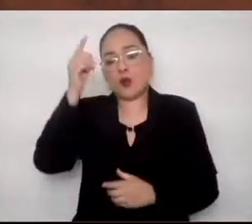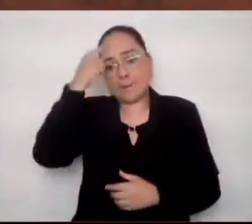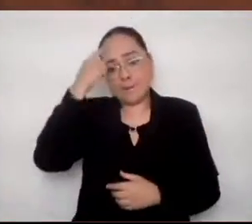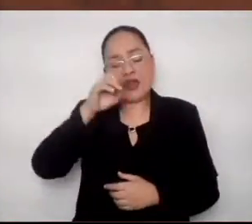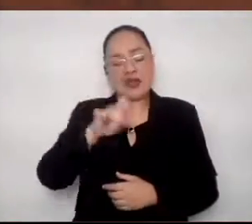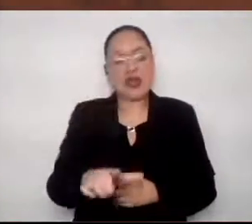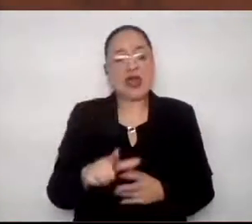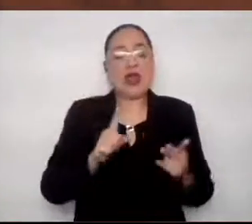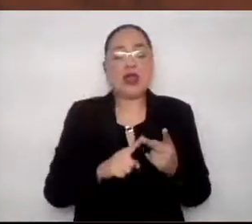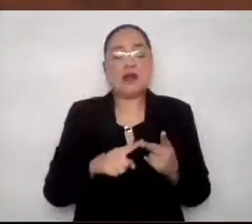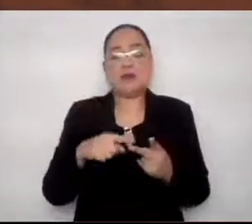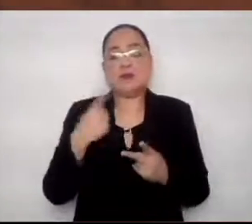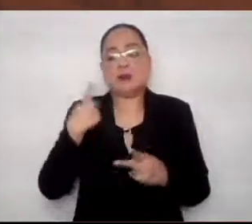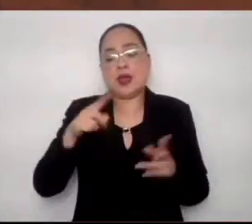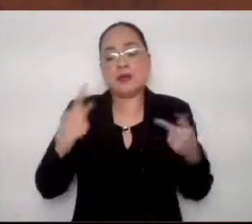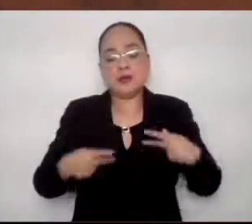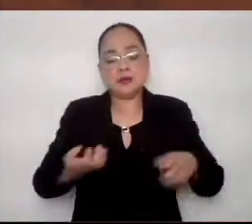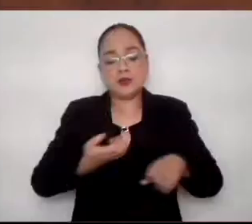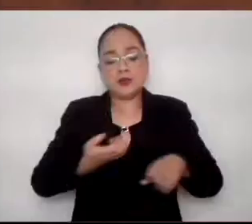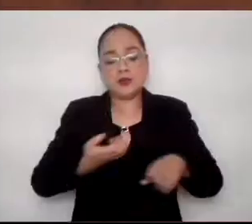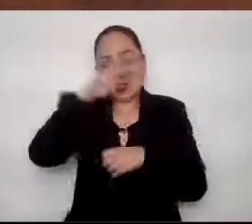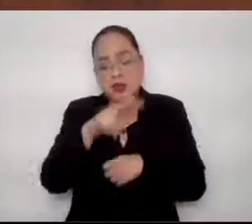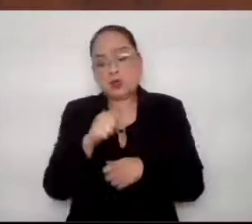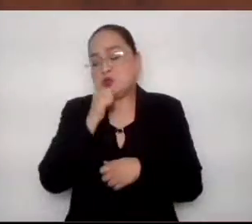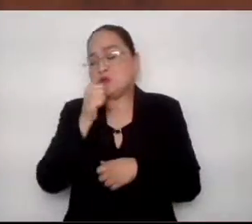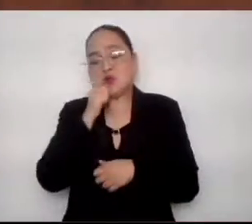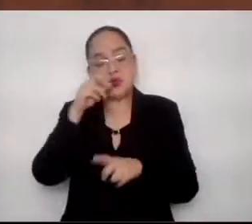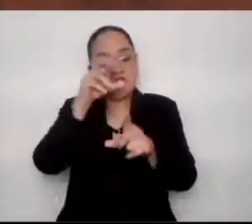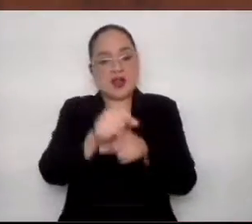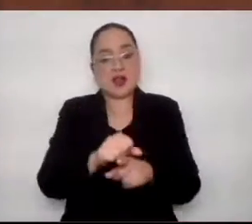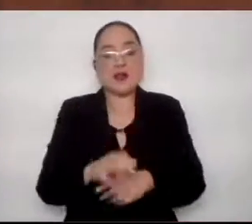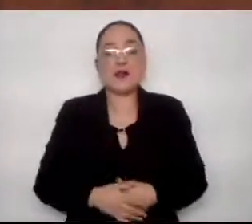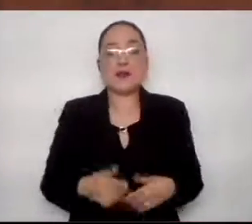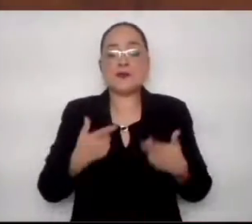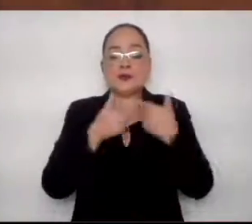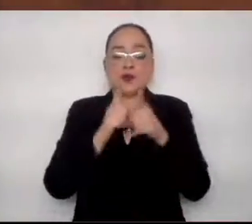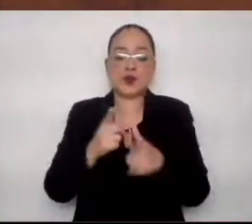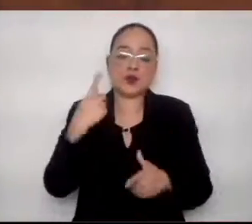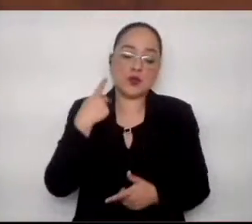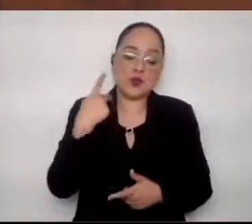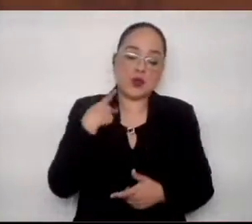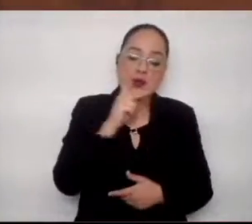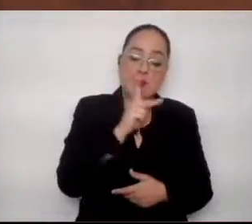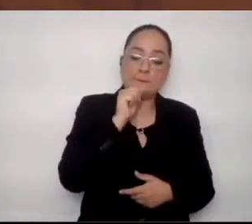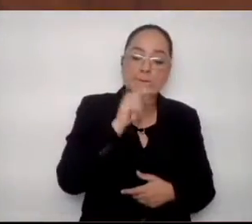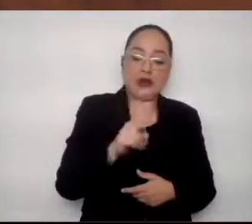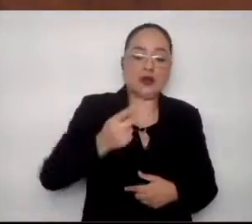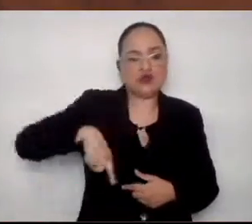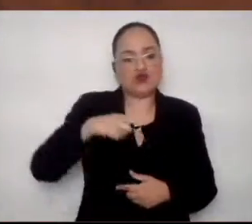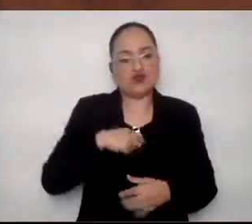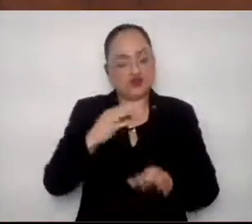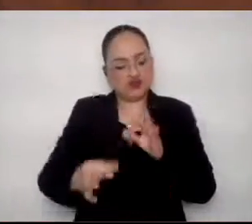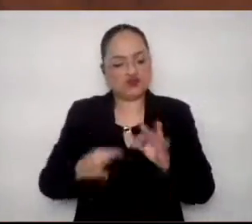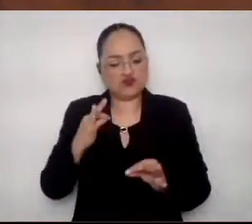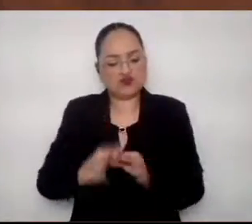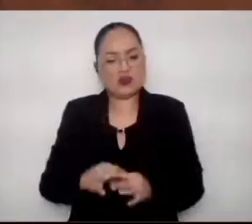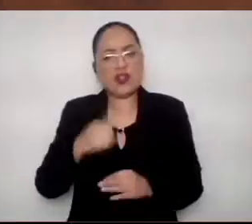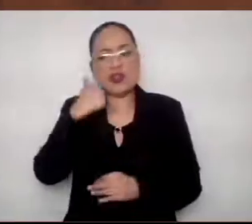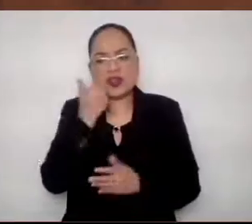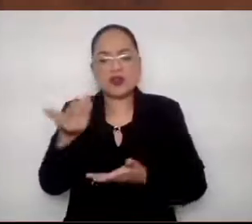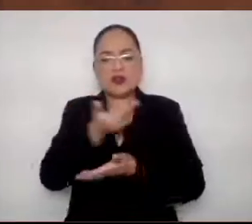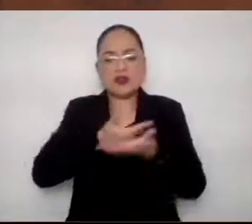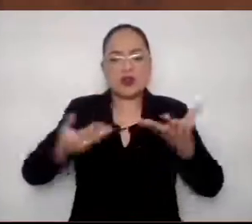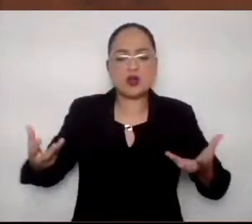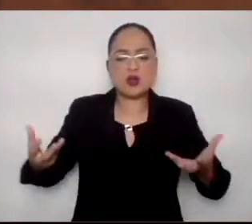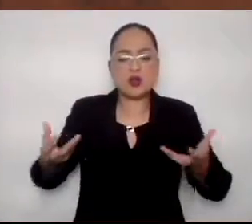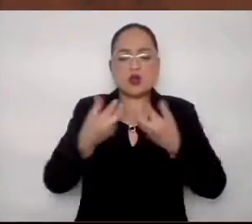si ese es su propósito, en el Grupo Parlamentario de Acción Nacional estaremos listos y abiertos a la construcción de acuerdos y acciones